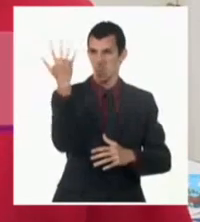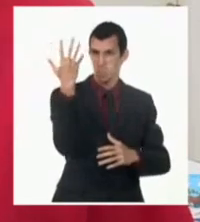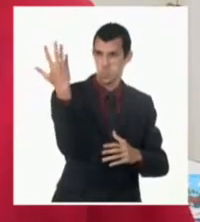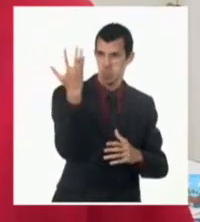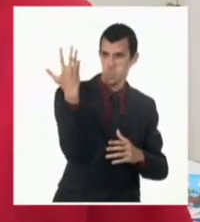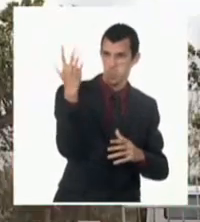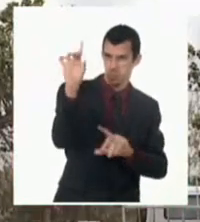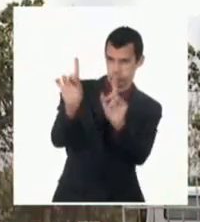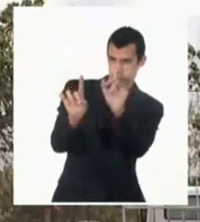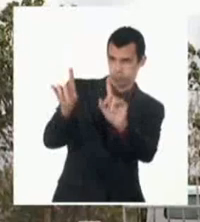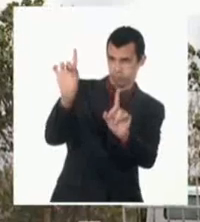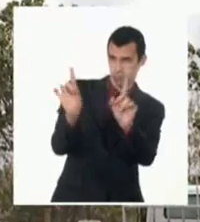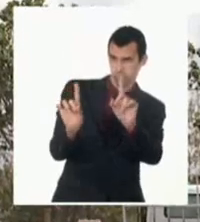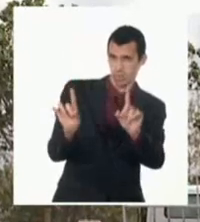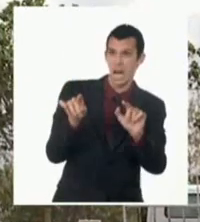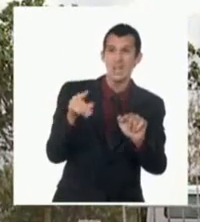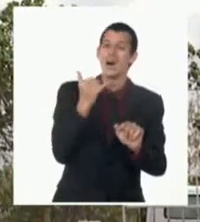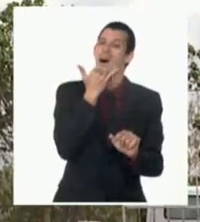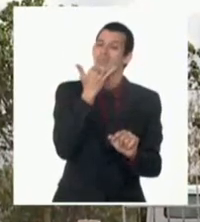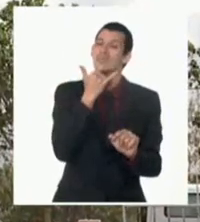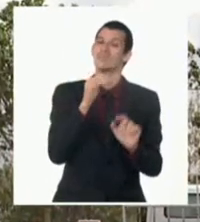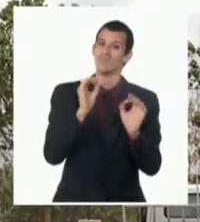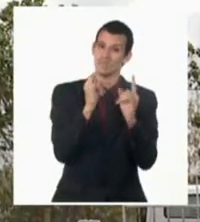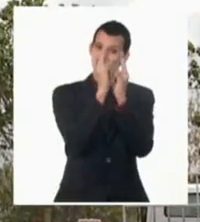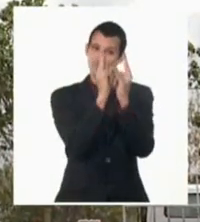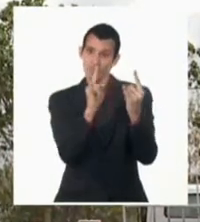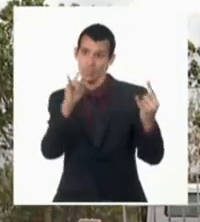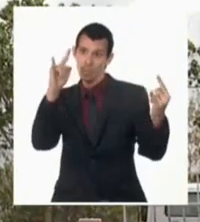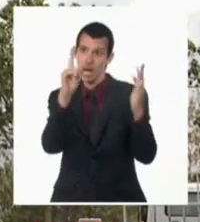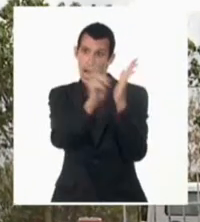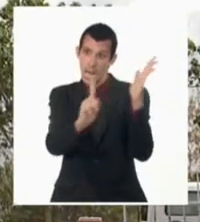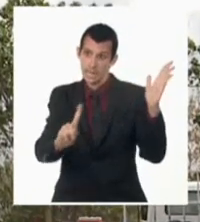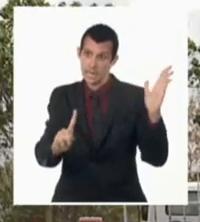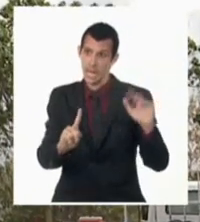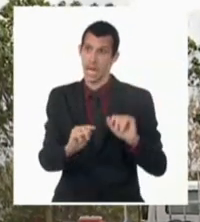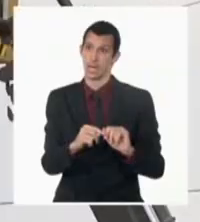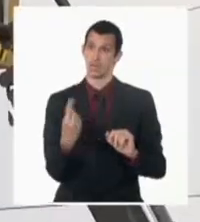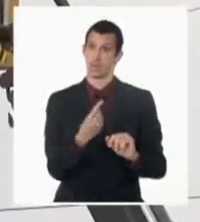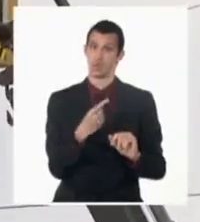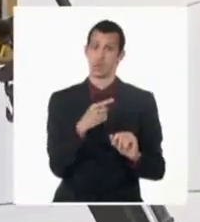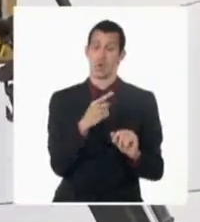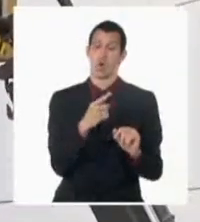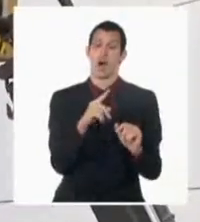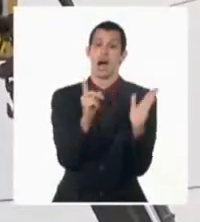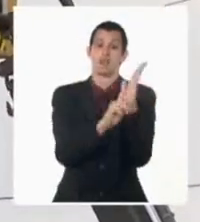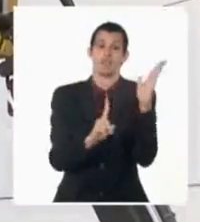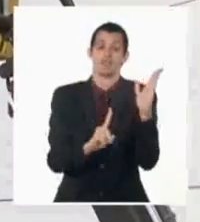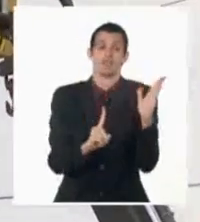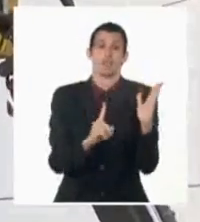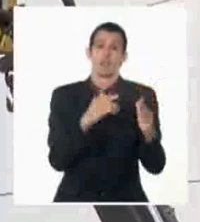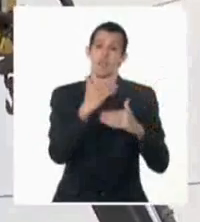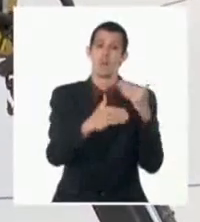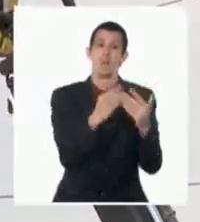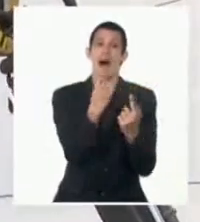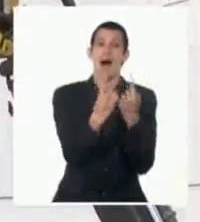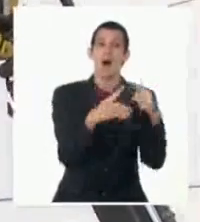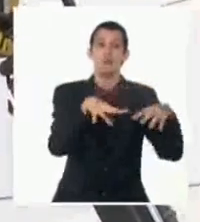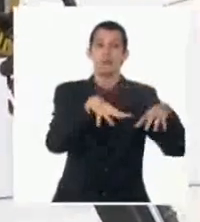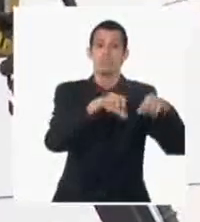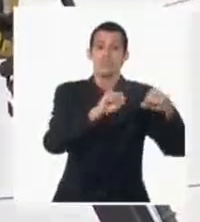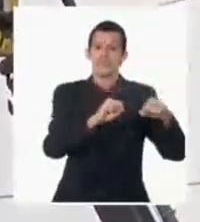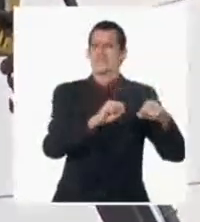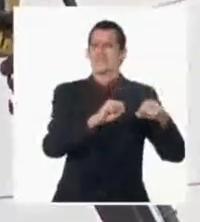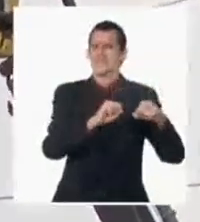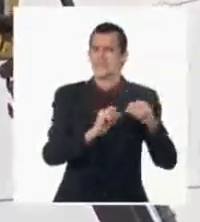acentúan mucho más. Estamos hablando de días de 15, 16, 18 afectaciones eléctricas en los grandes sistemas de abasto de la ciudad.